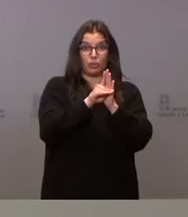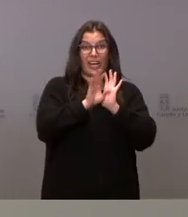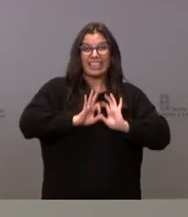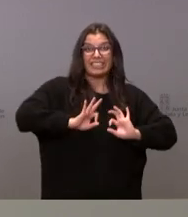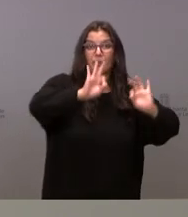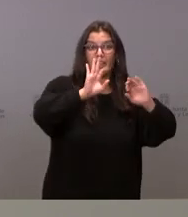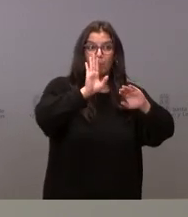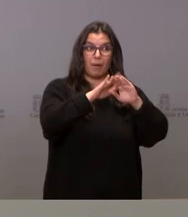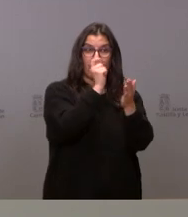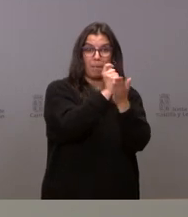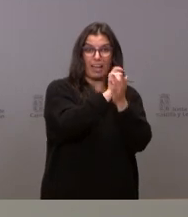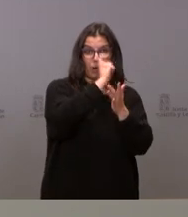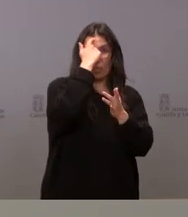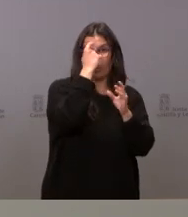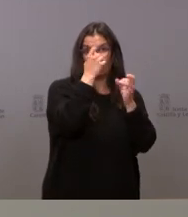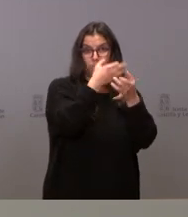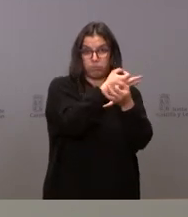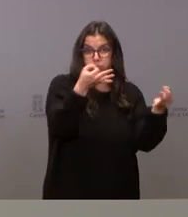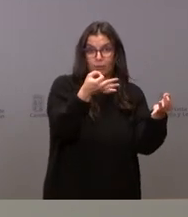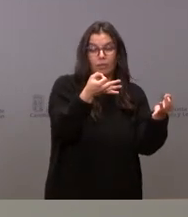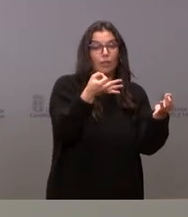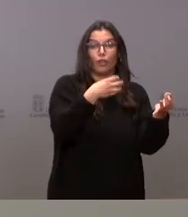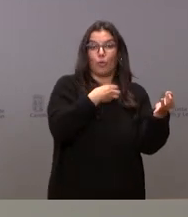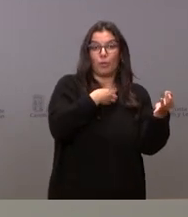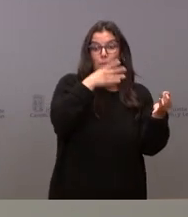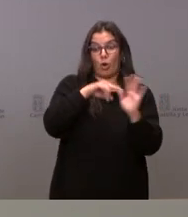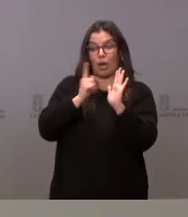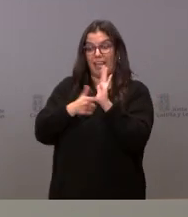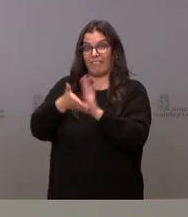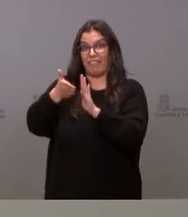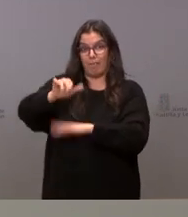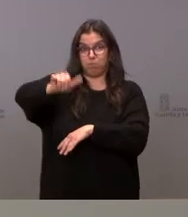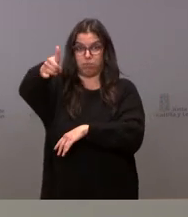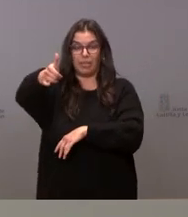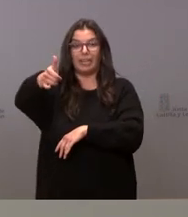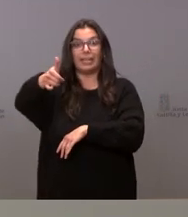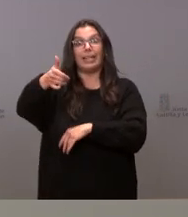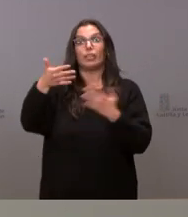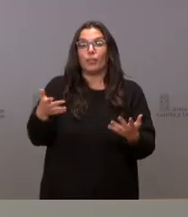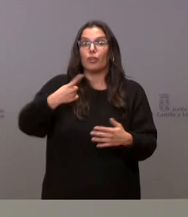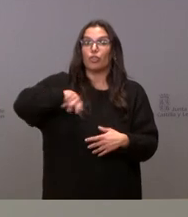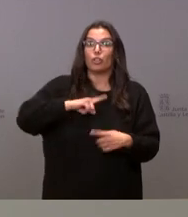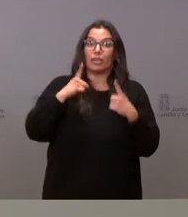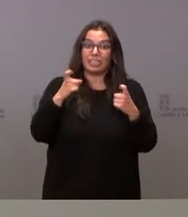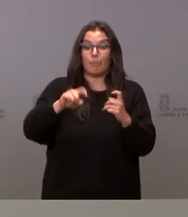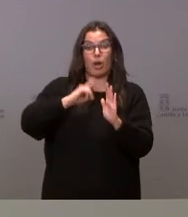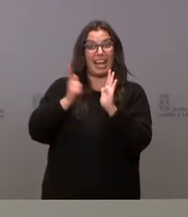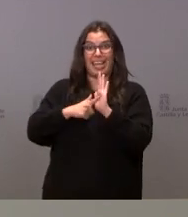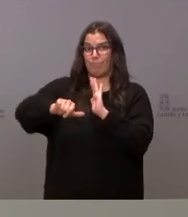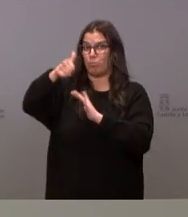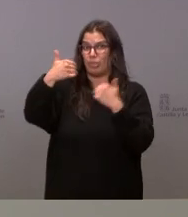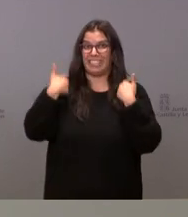tipo de conceptos ya que la ley está prevista a su publicación por lo tanto nosotros necesitamos que se apruebe esta ley